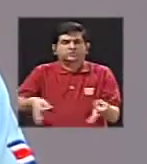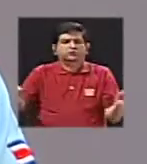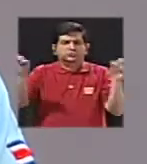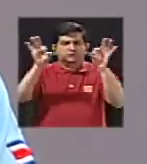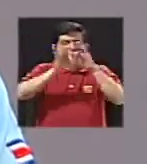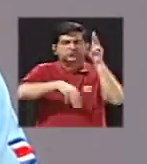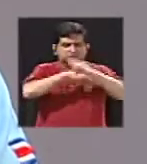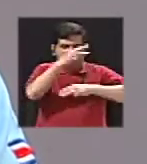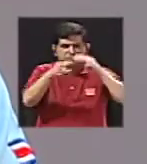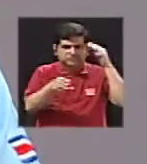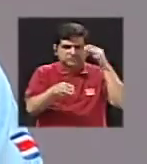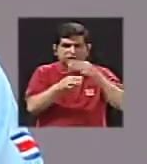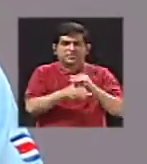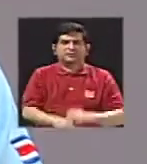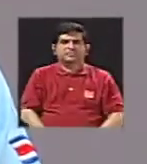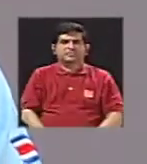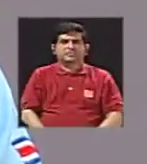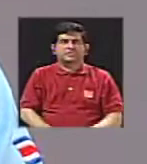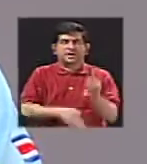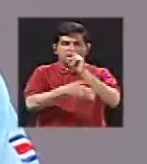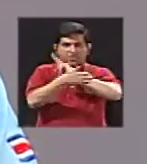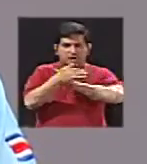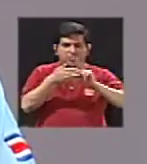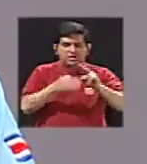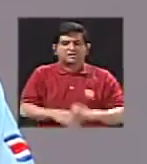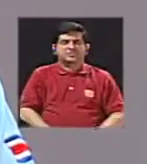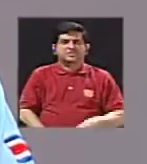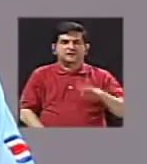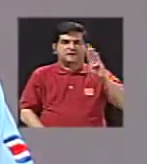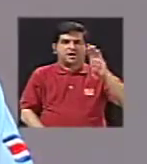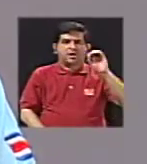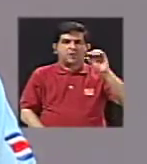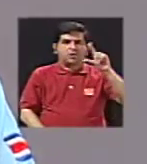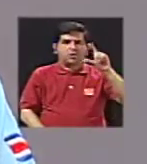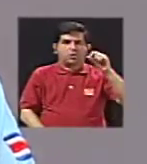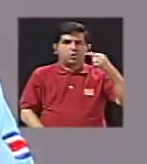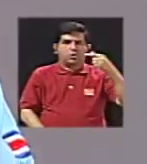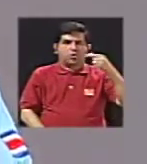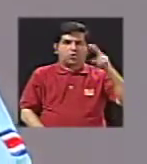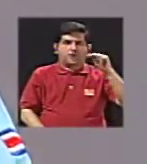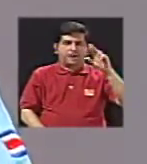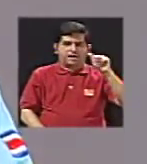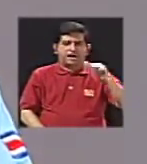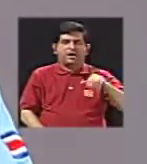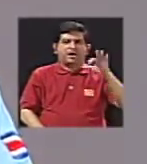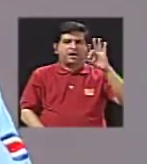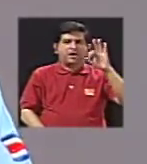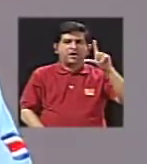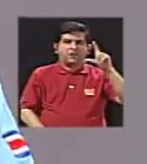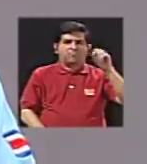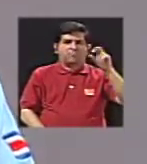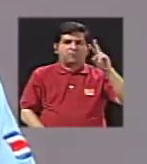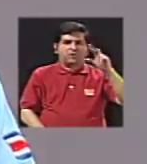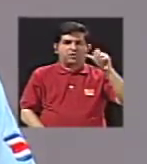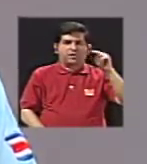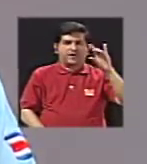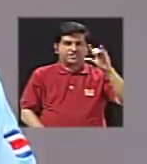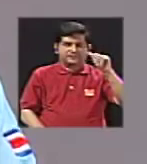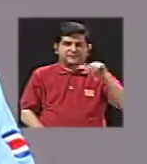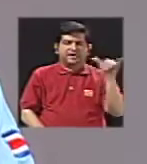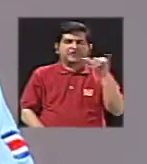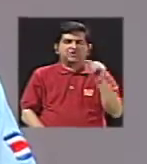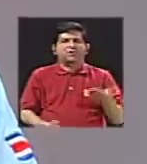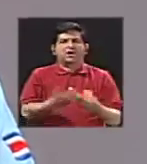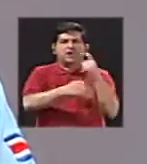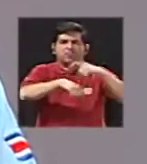en el mundo universidades de Boloña de Florencia que son universidades líderes en el muestreo de los gases y también un poco